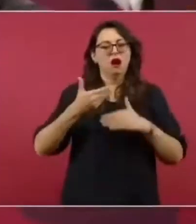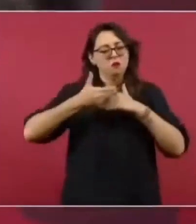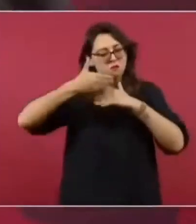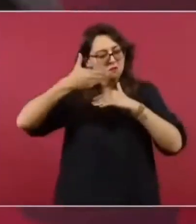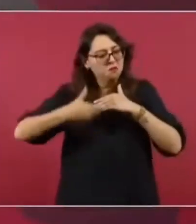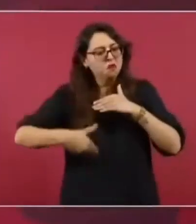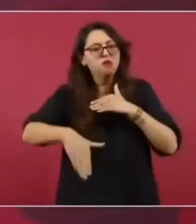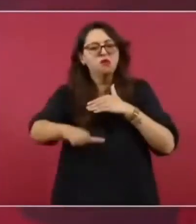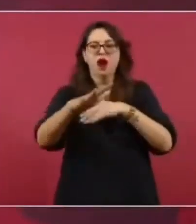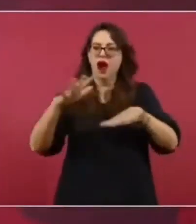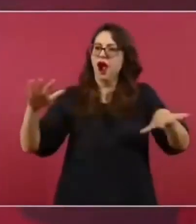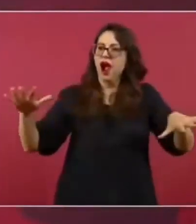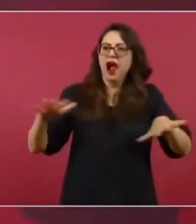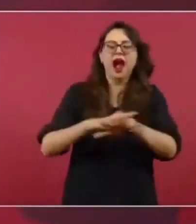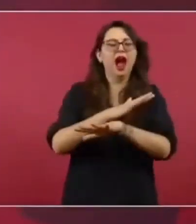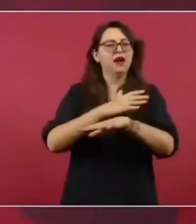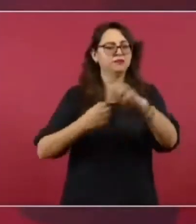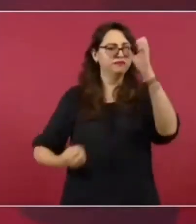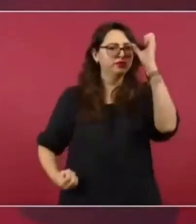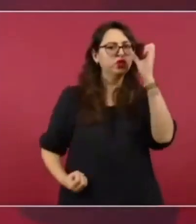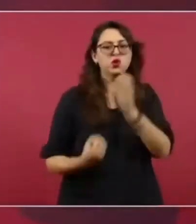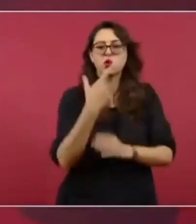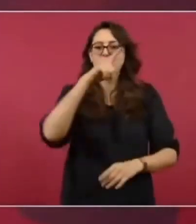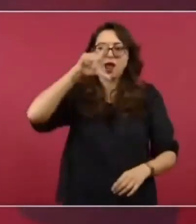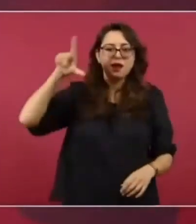para que las cosas siguieran igual